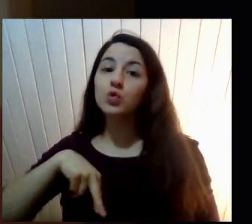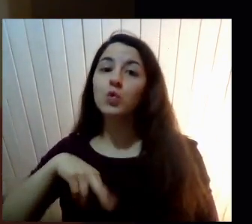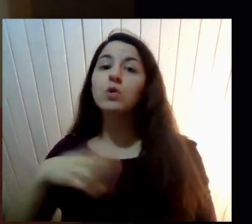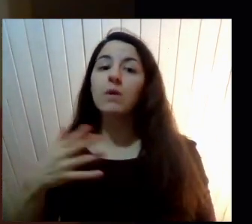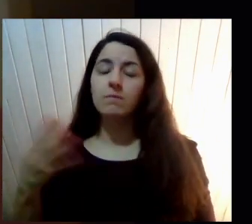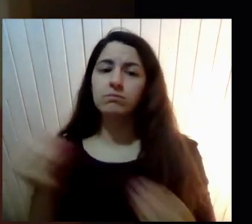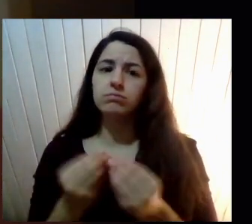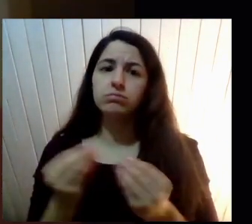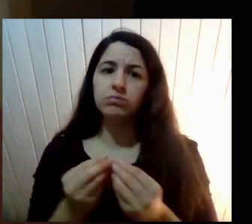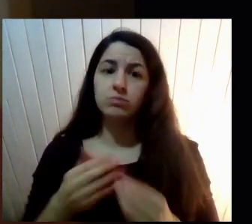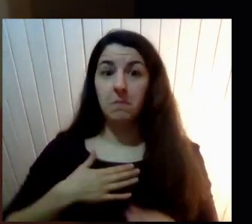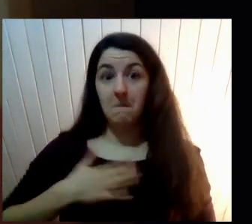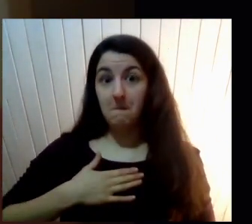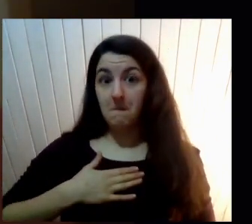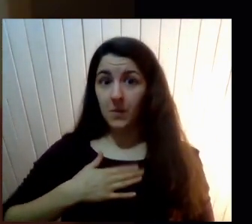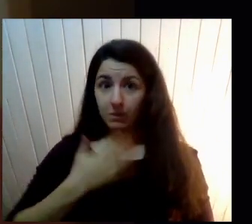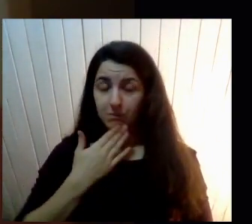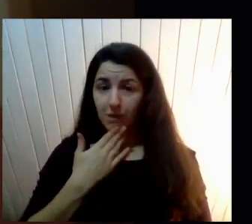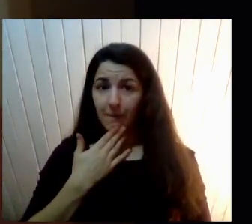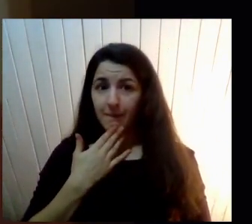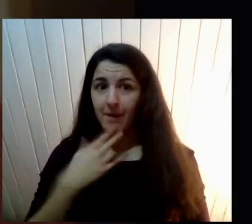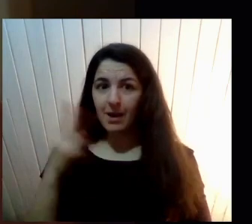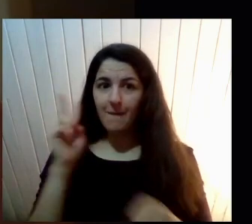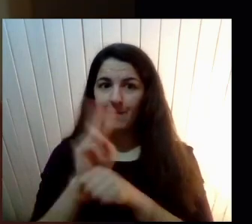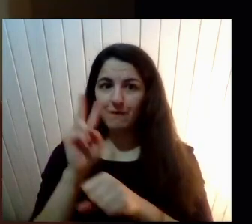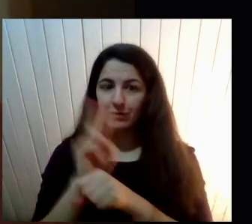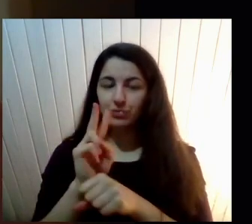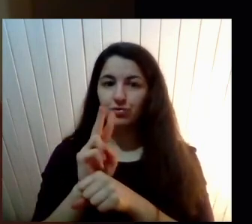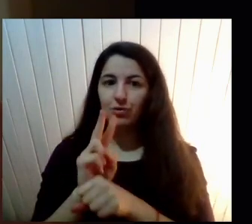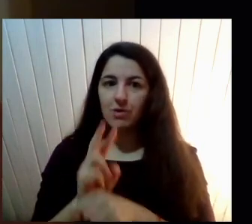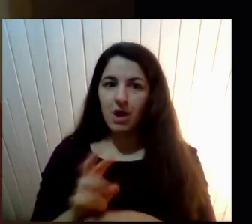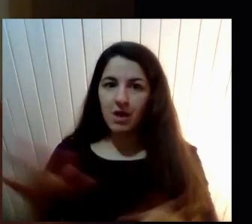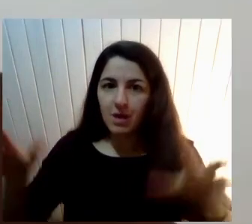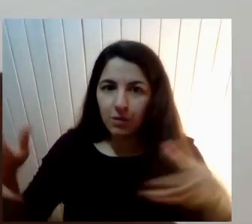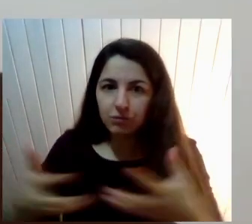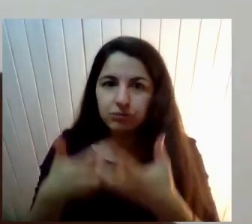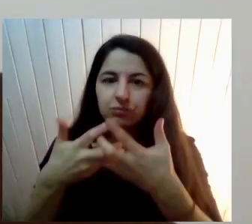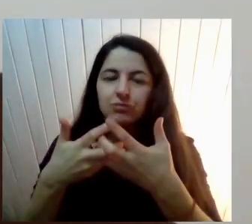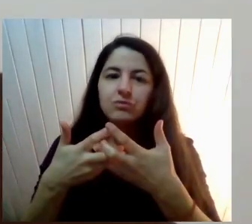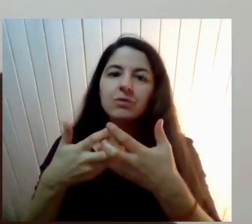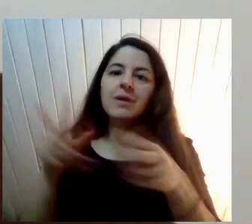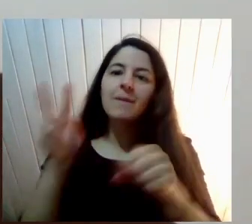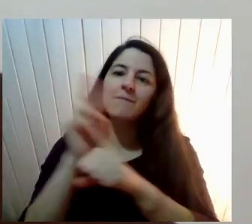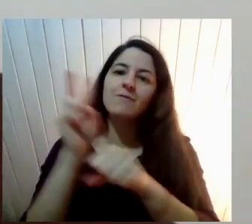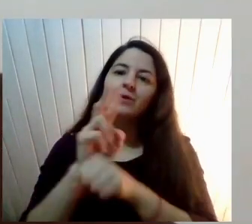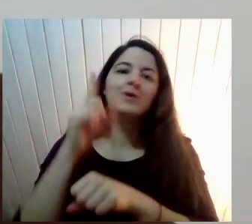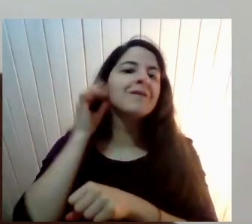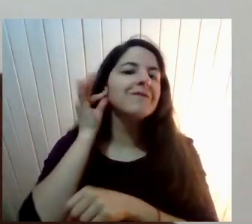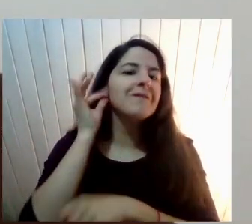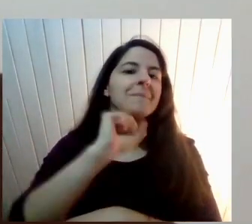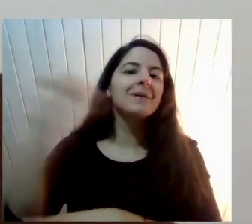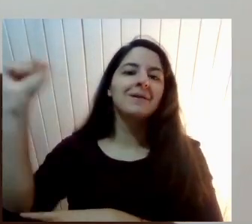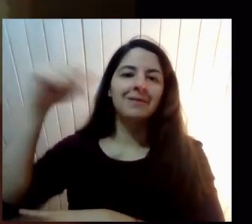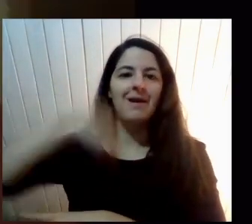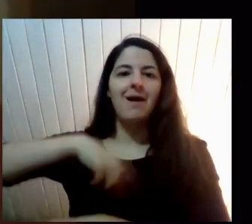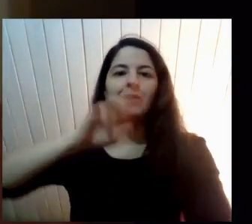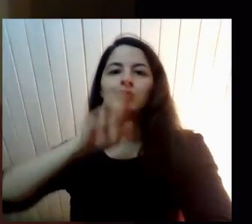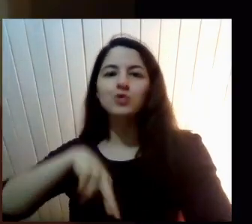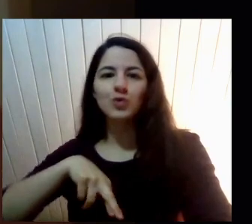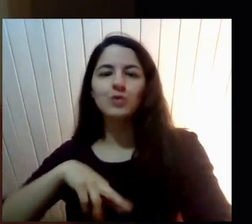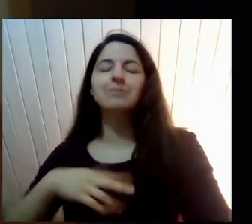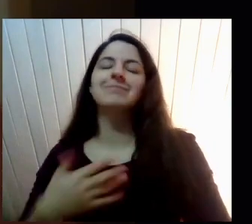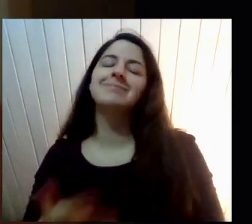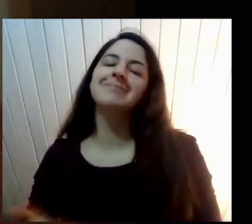A título personal De las profesoras De levantar Una red docente Feminista También en el sur Así que Muchas gracias